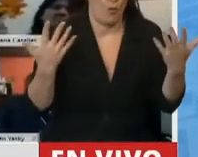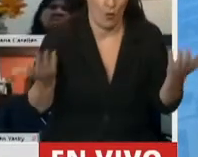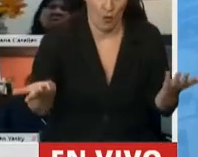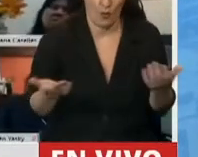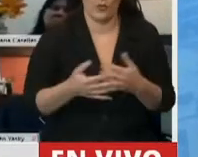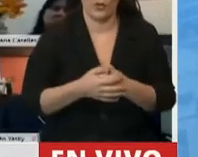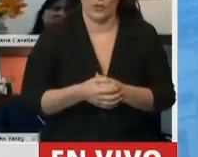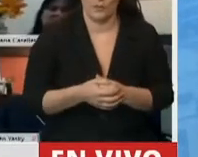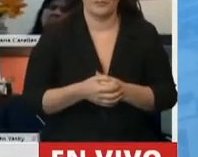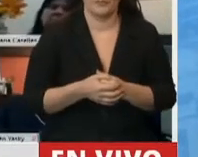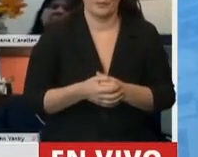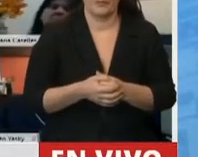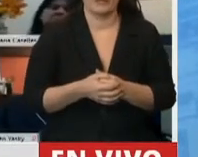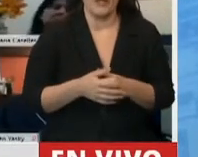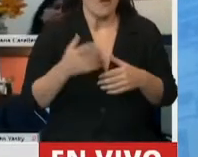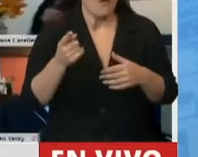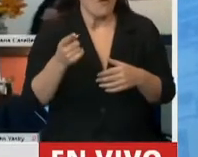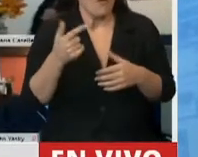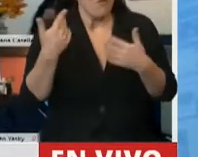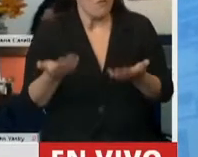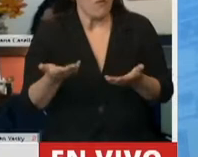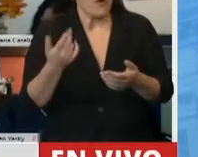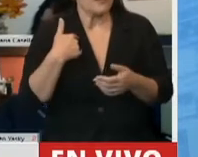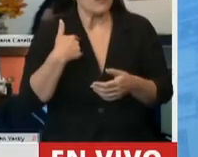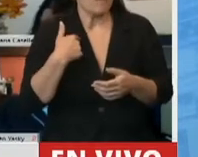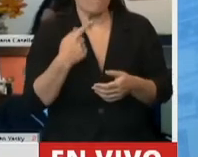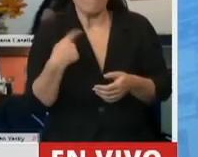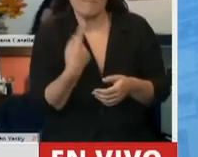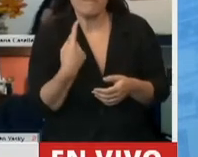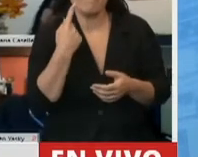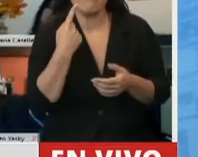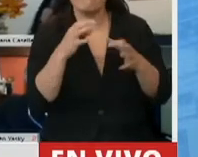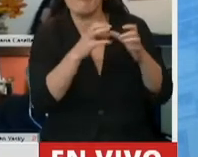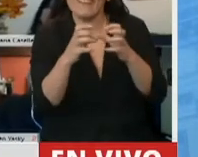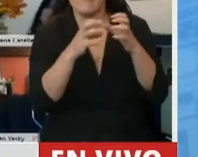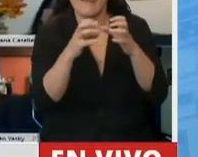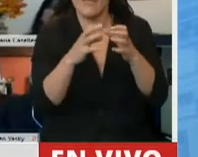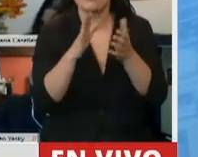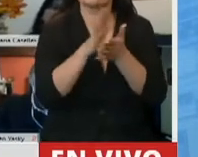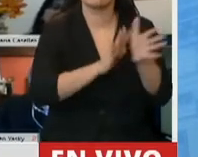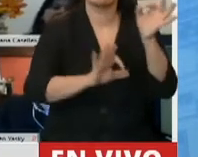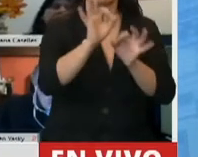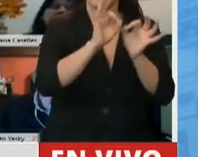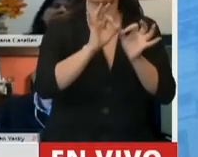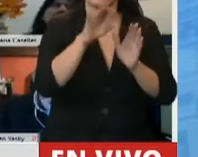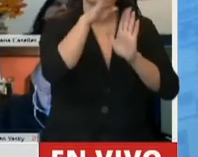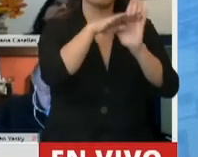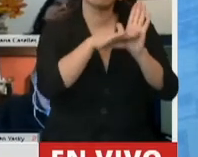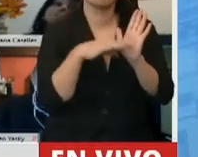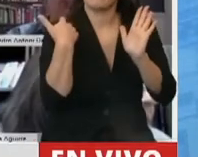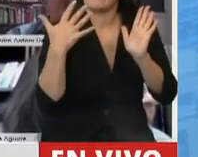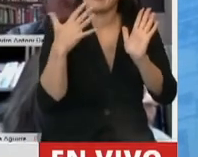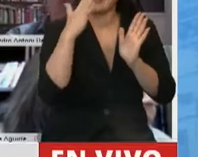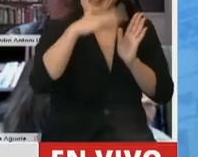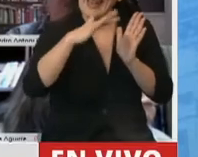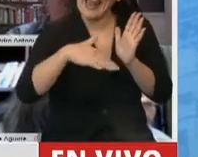Y en ese sentido, y como estamos en la discusión en general del proyecto y sin